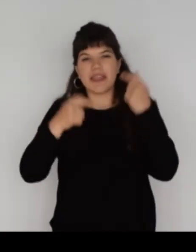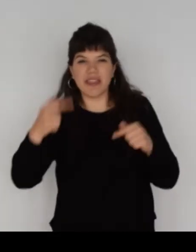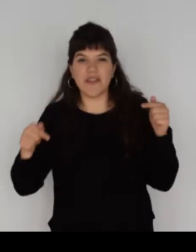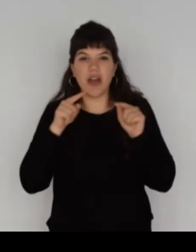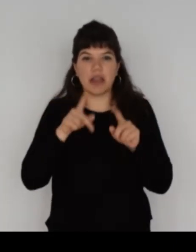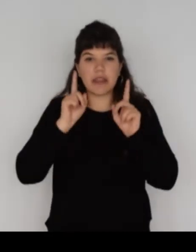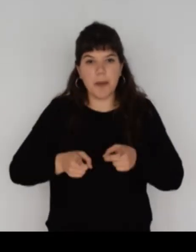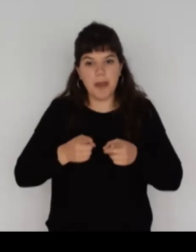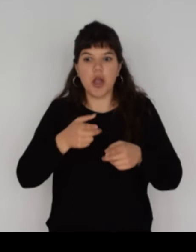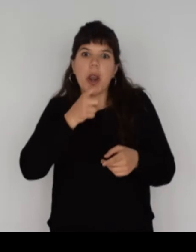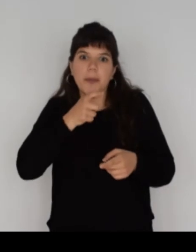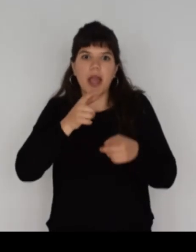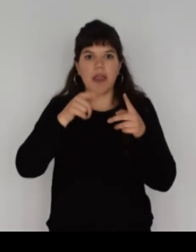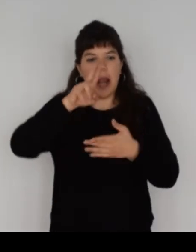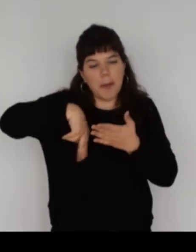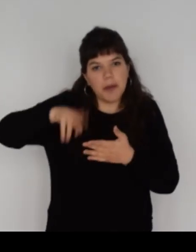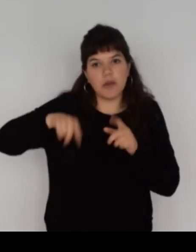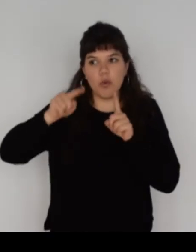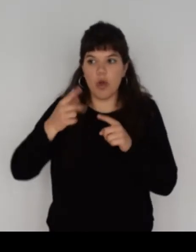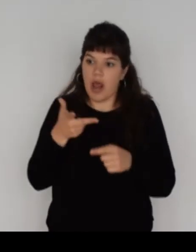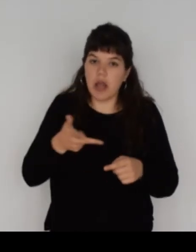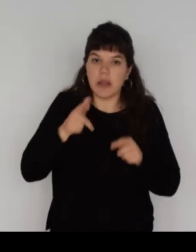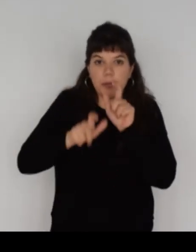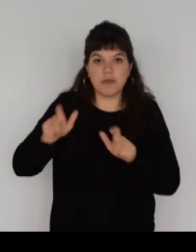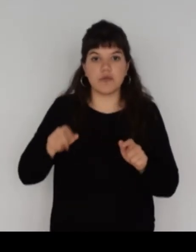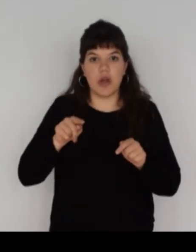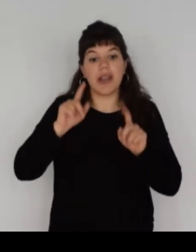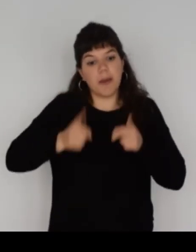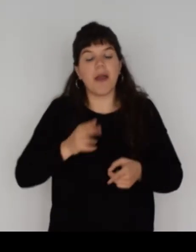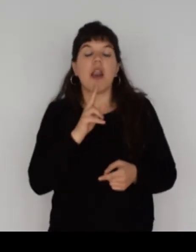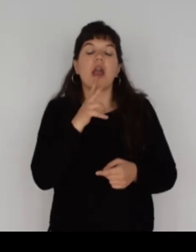rocosas de la pintura de la serie de los trogloditas, El hijo muerto.